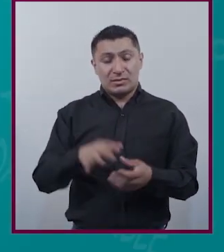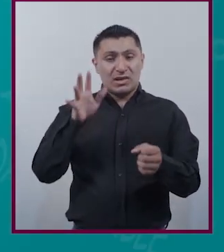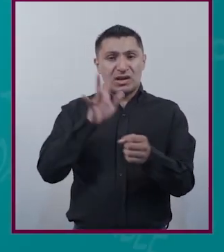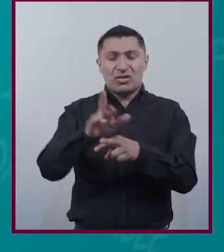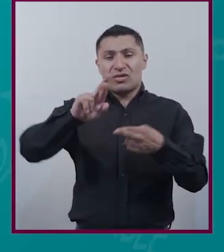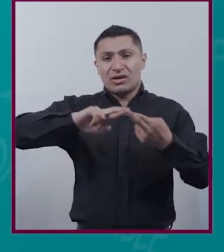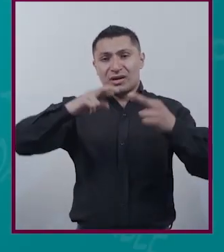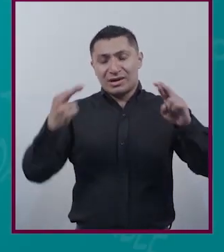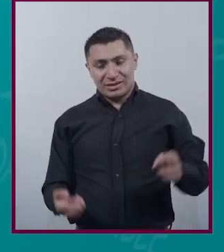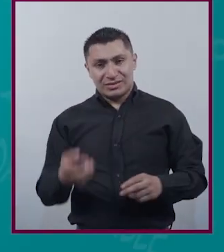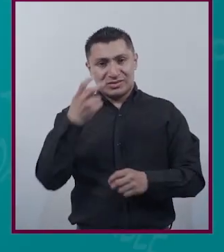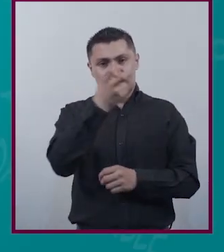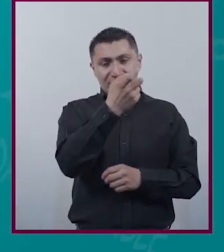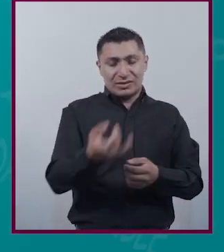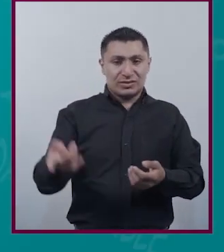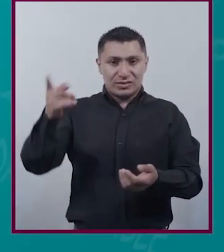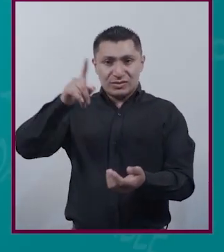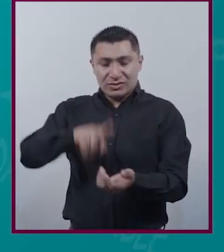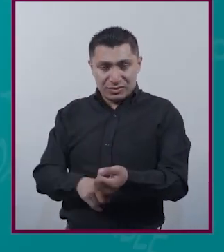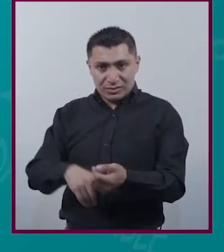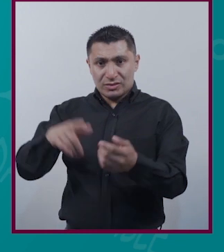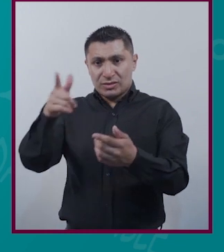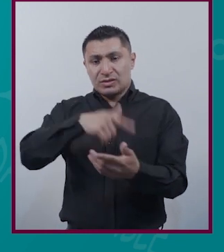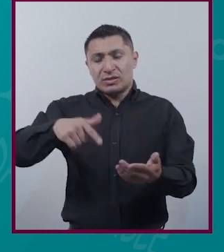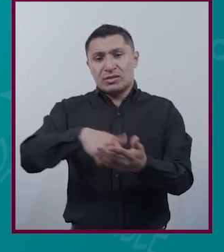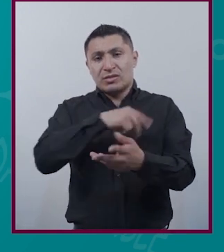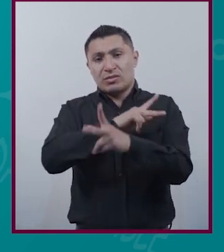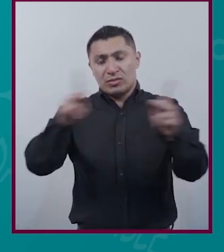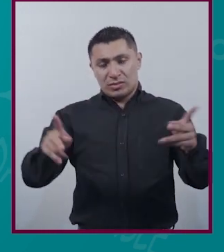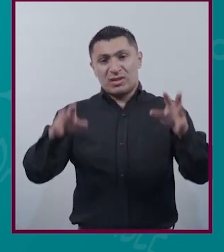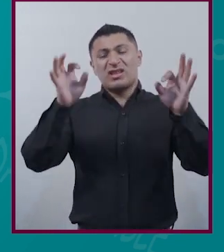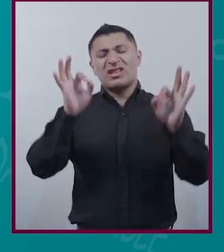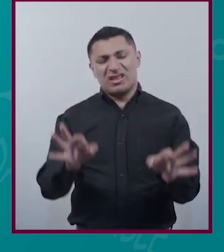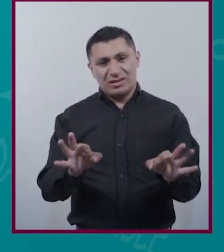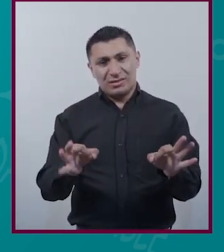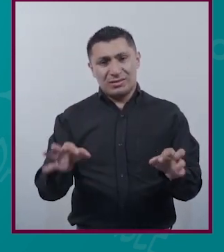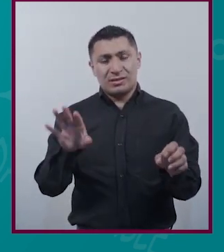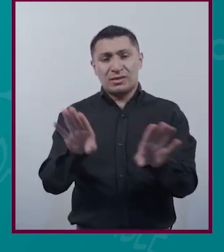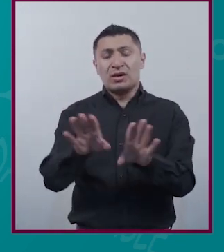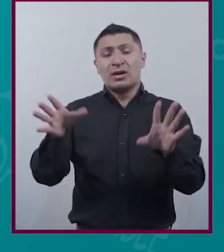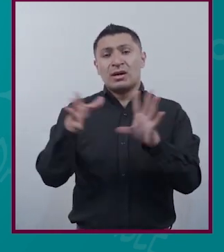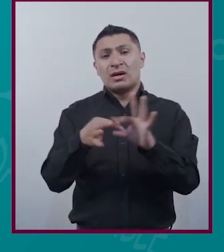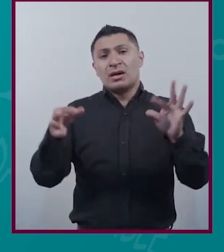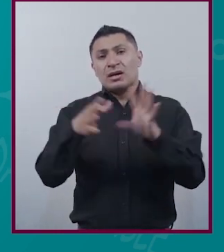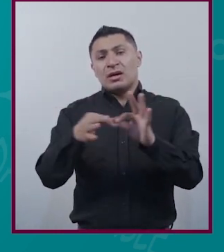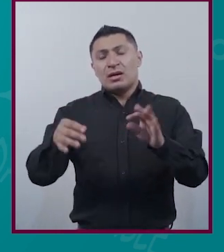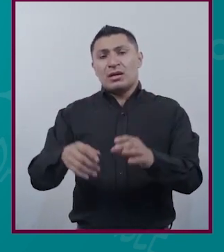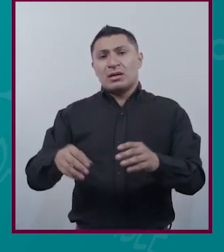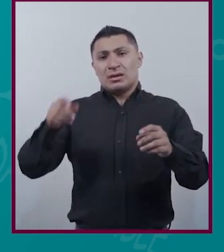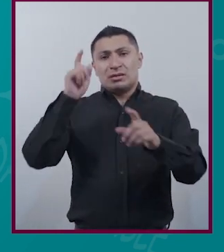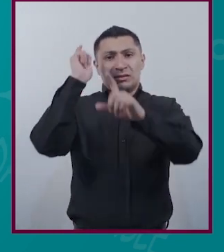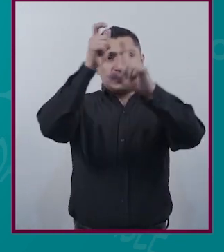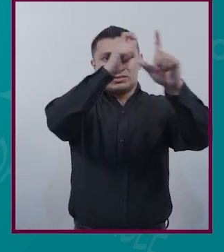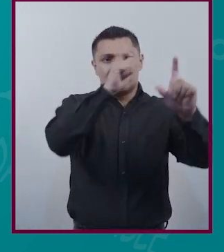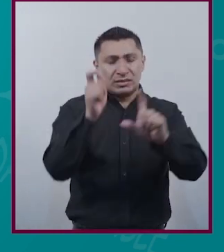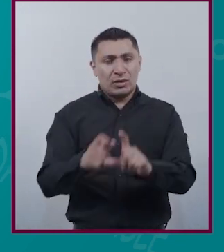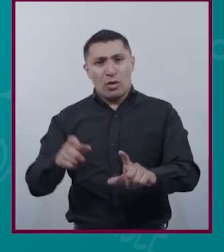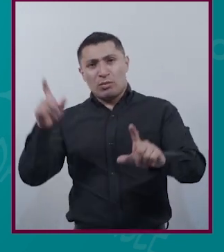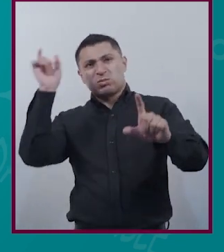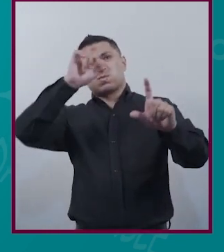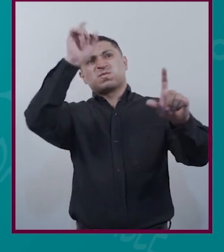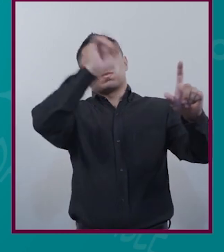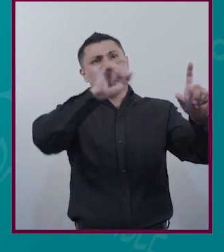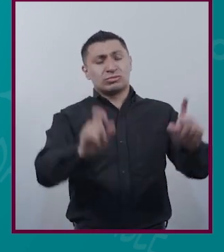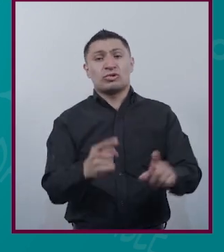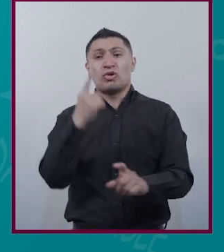feminismo Con el espacio público? En concreto ¿Cómo explicar El fenómeno De intervenir monumentos O los performances De